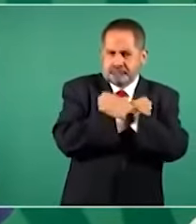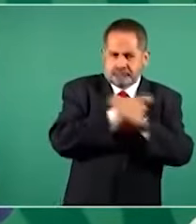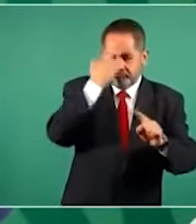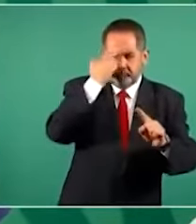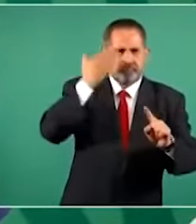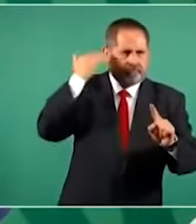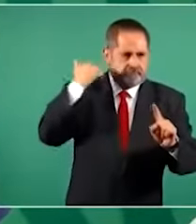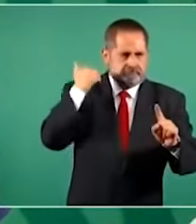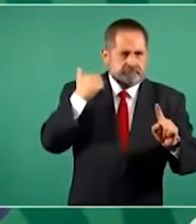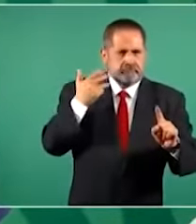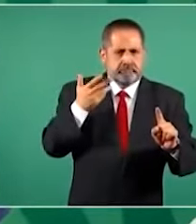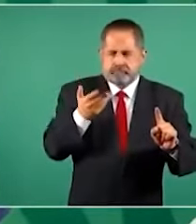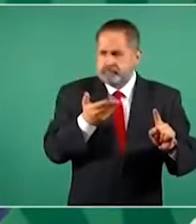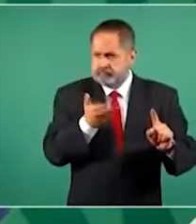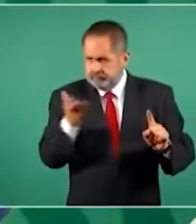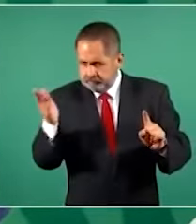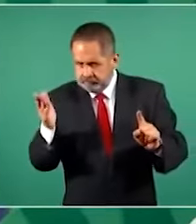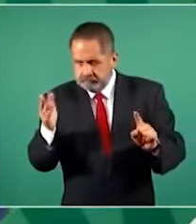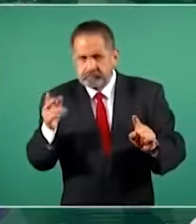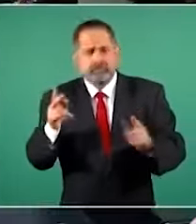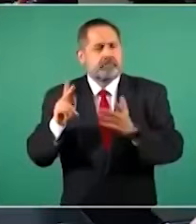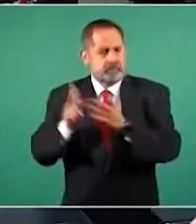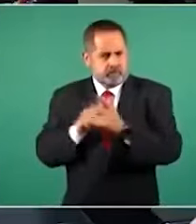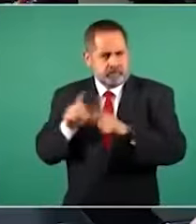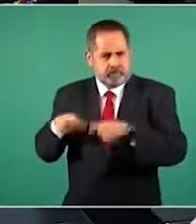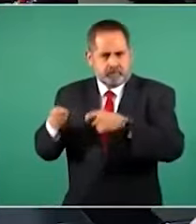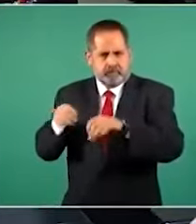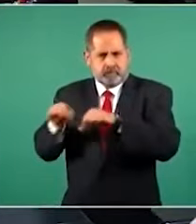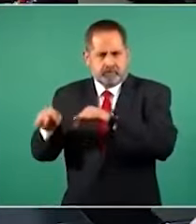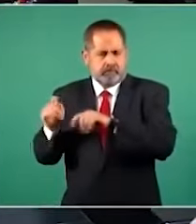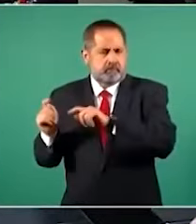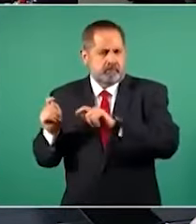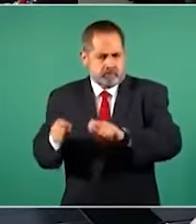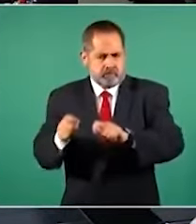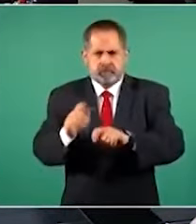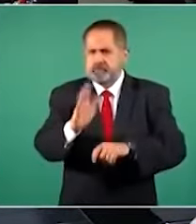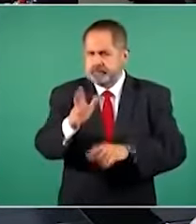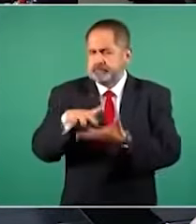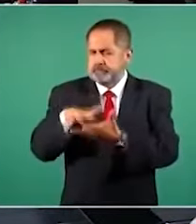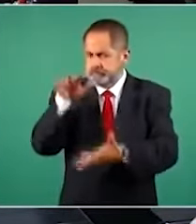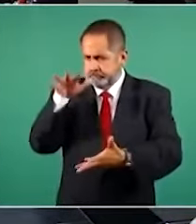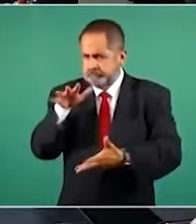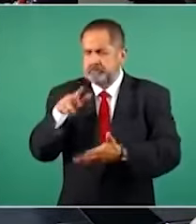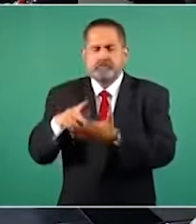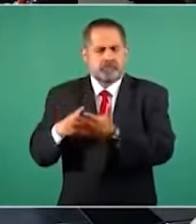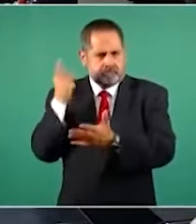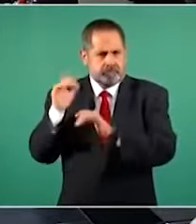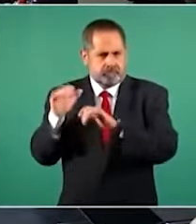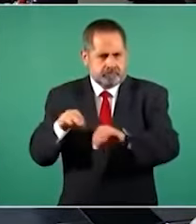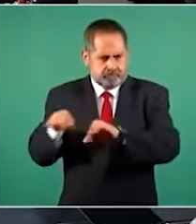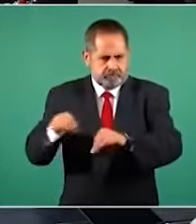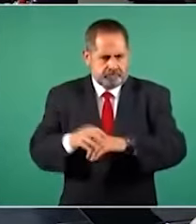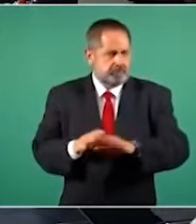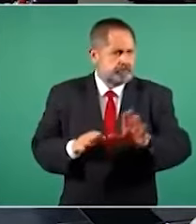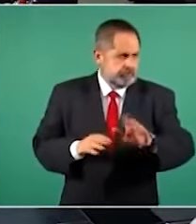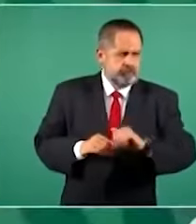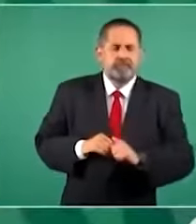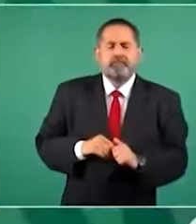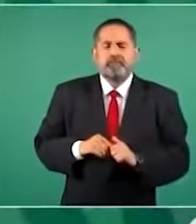lo puedo probar. No, estoy de acuerdo con usted, estoy de acuerdo. Entonces, quedaron